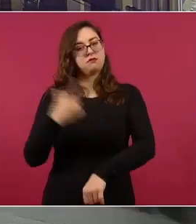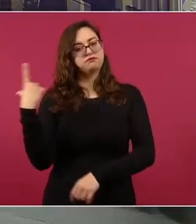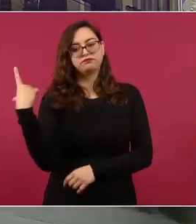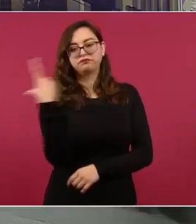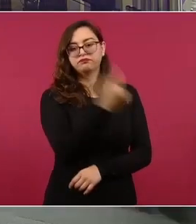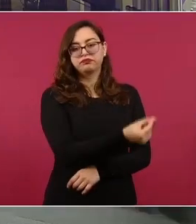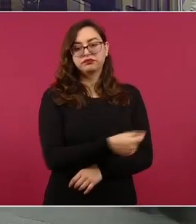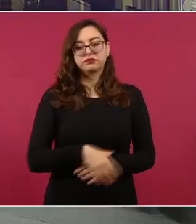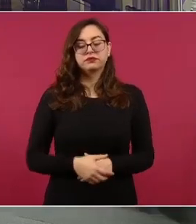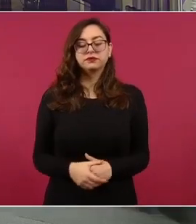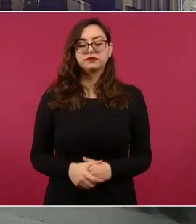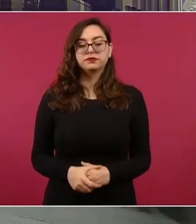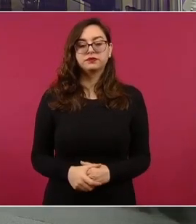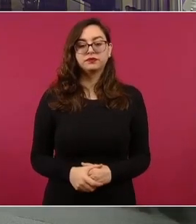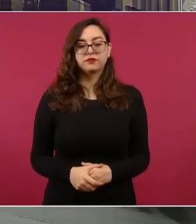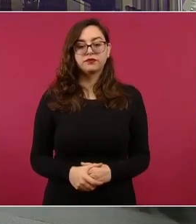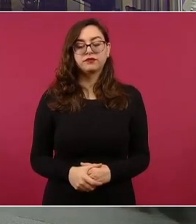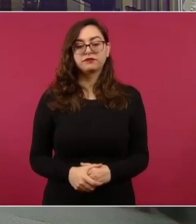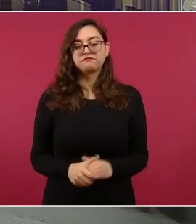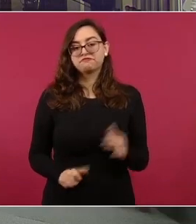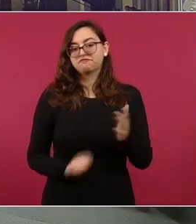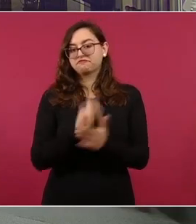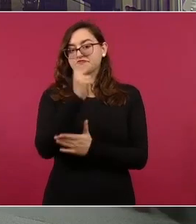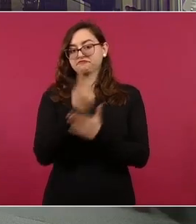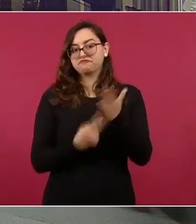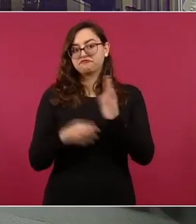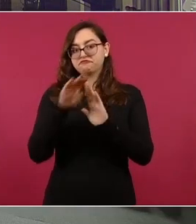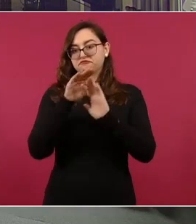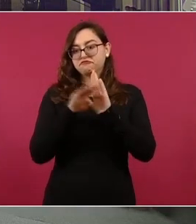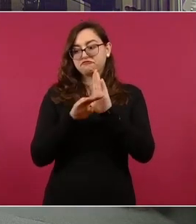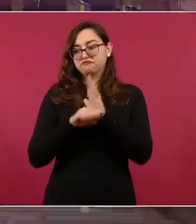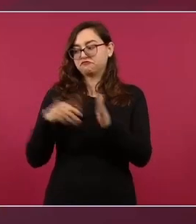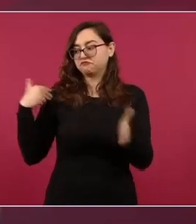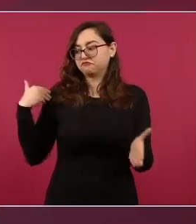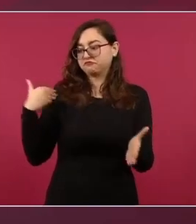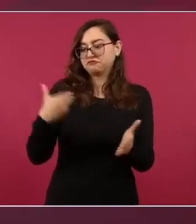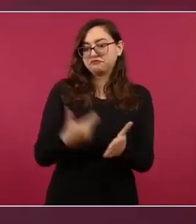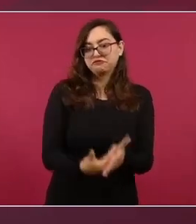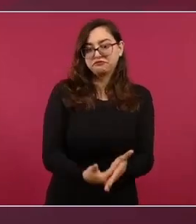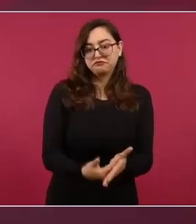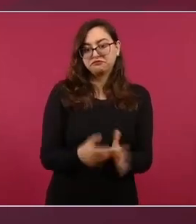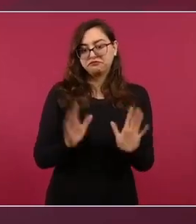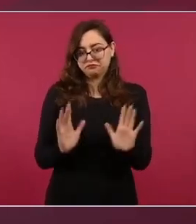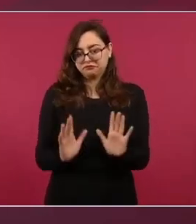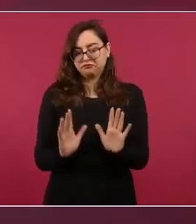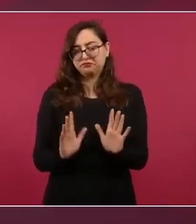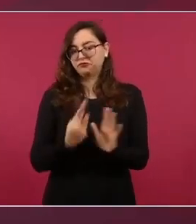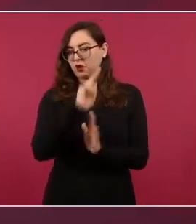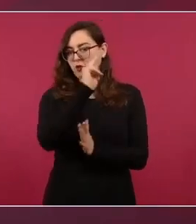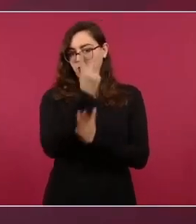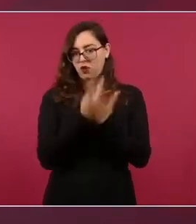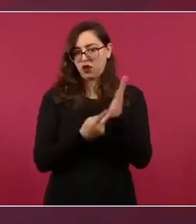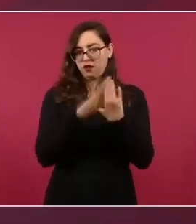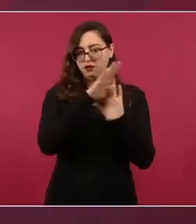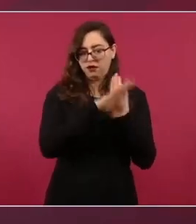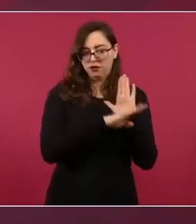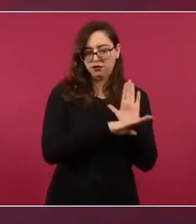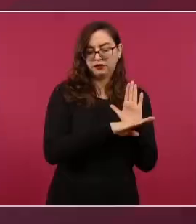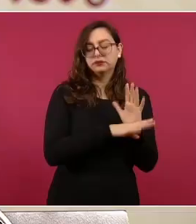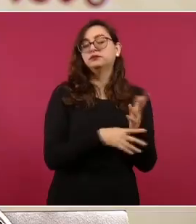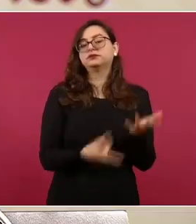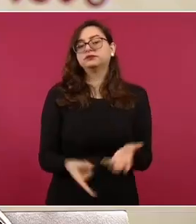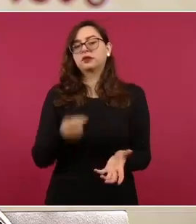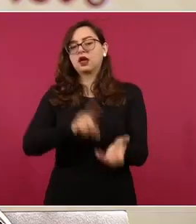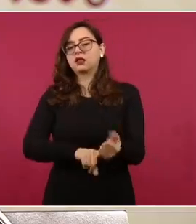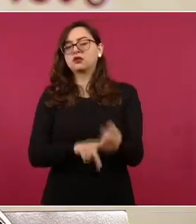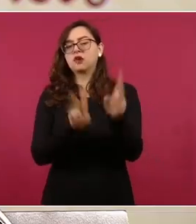Este es el programa hasta el día de hoy. ¿Qué son los temas principales o primordiales de